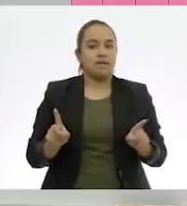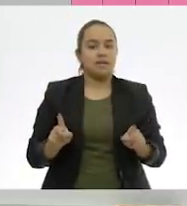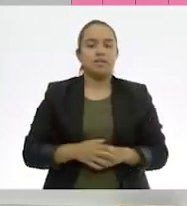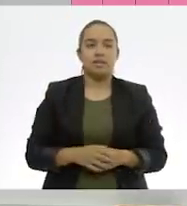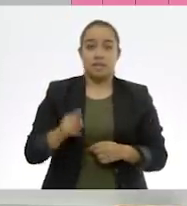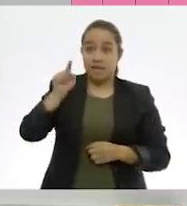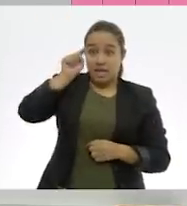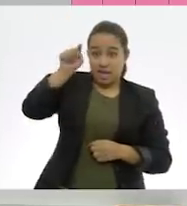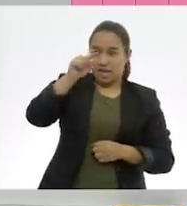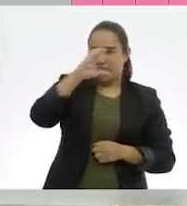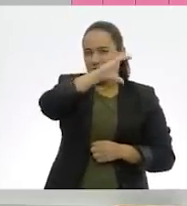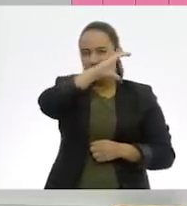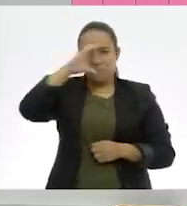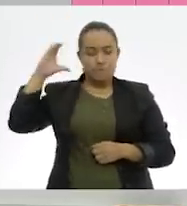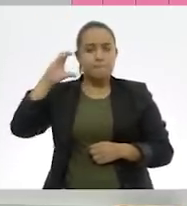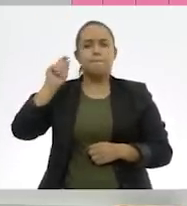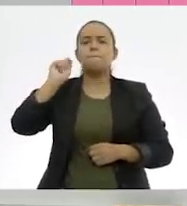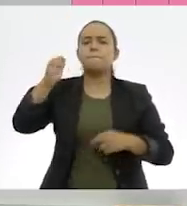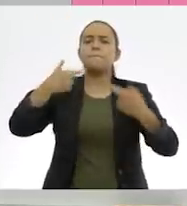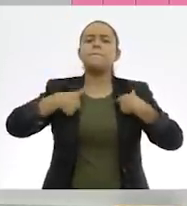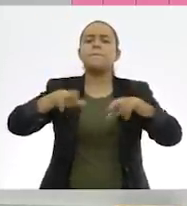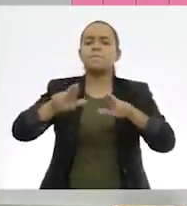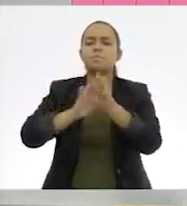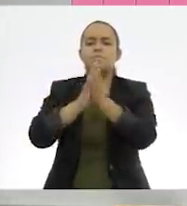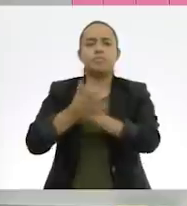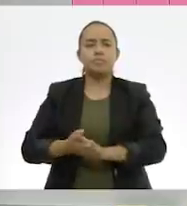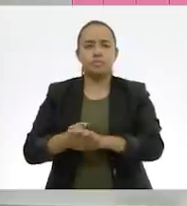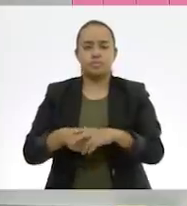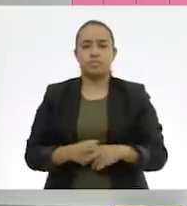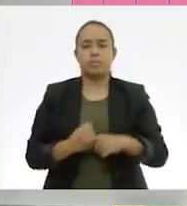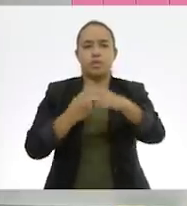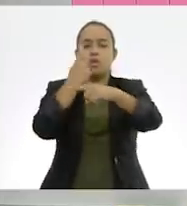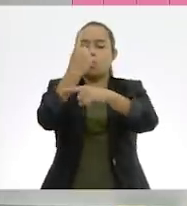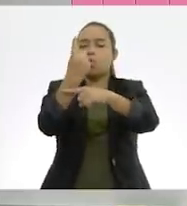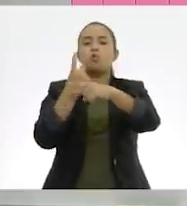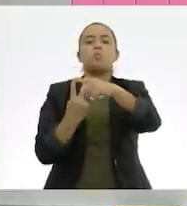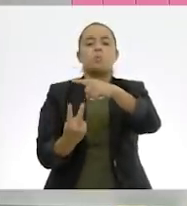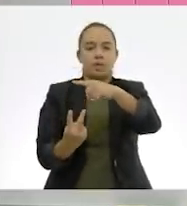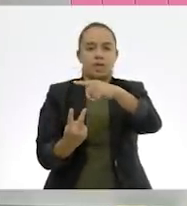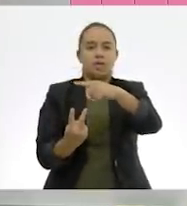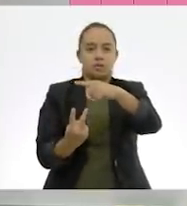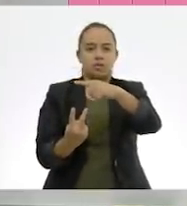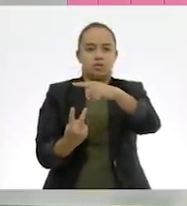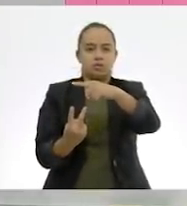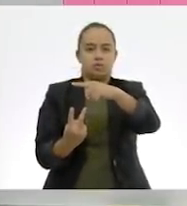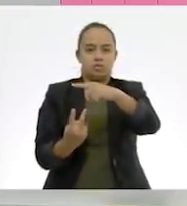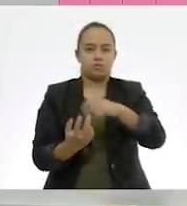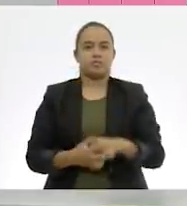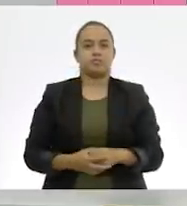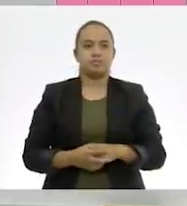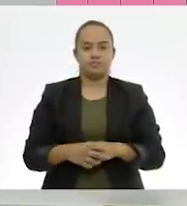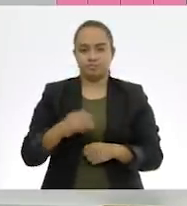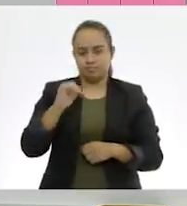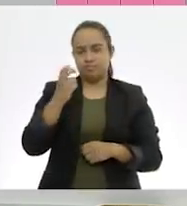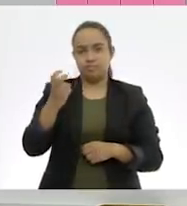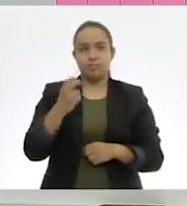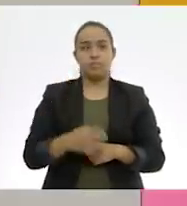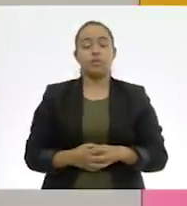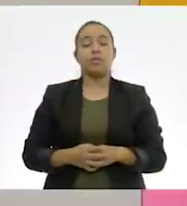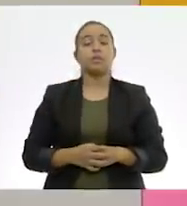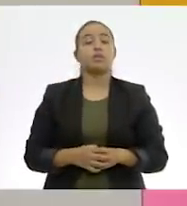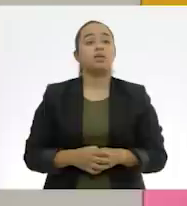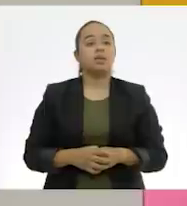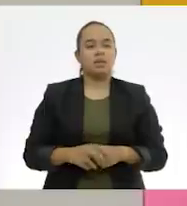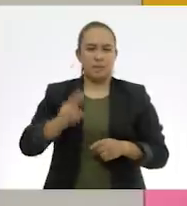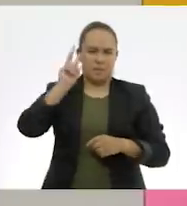esta imagen nos está representando un medio. Correcto. Sí. Y